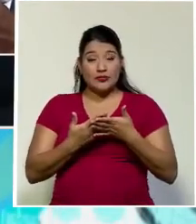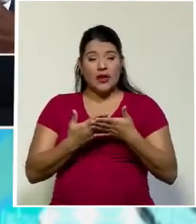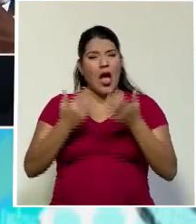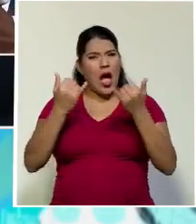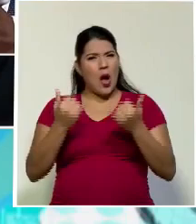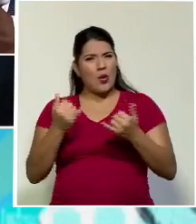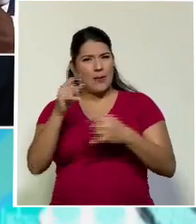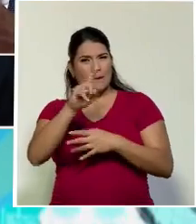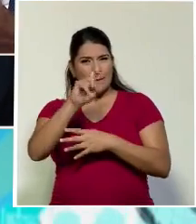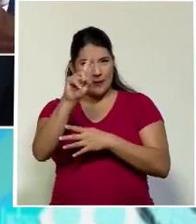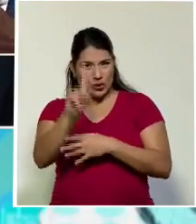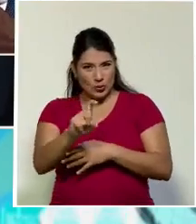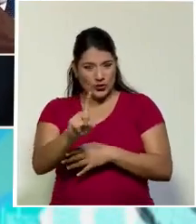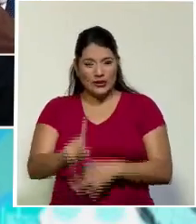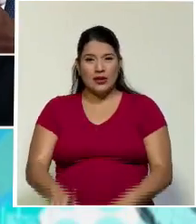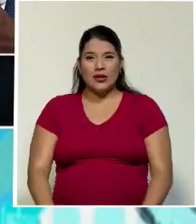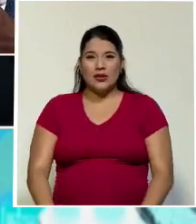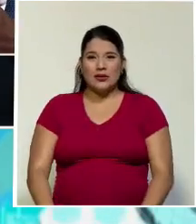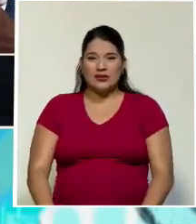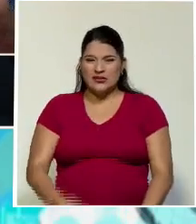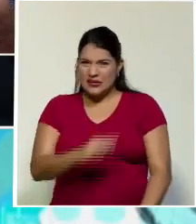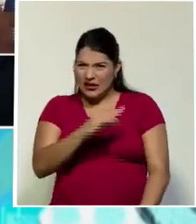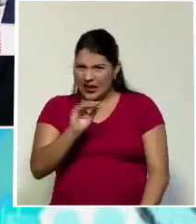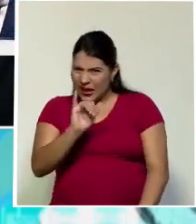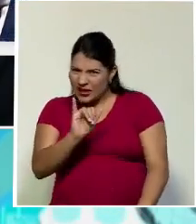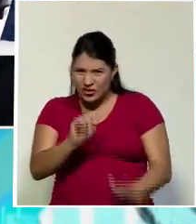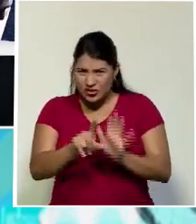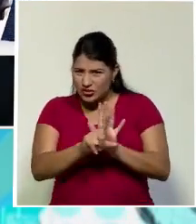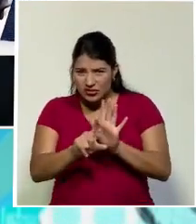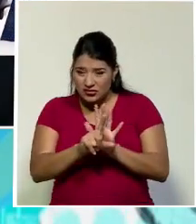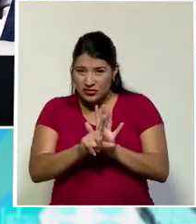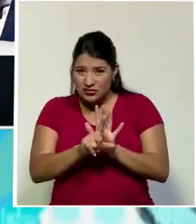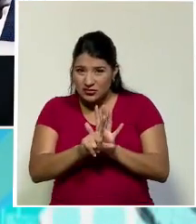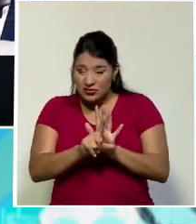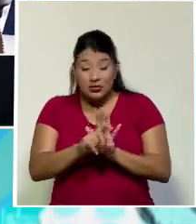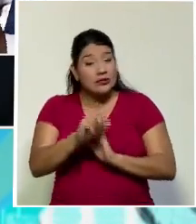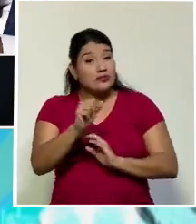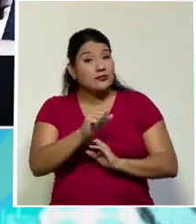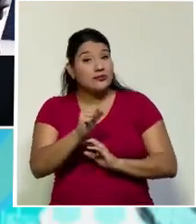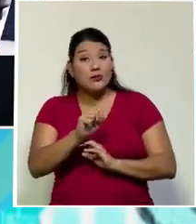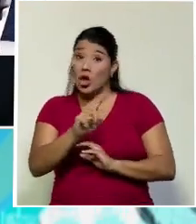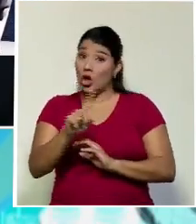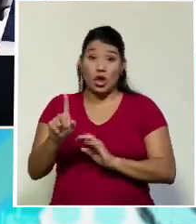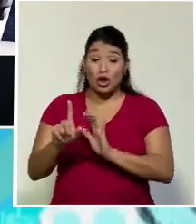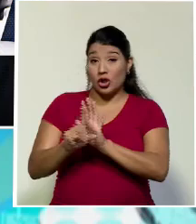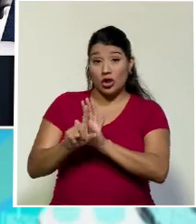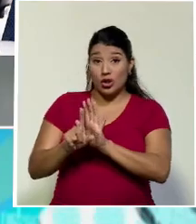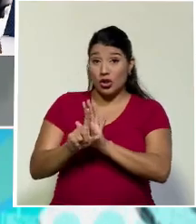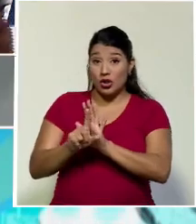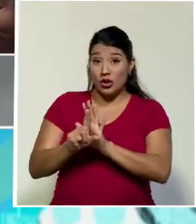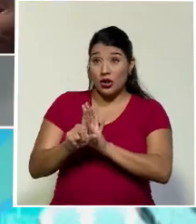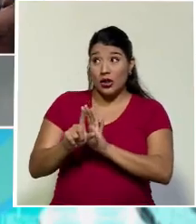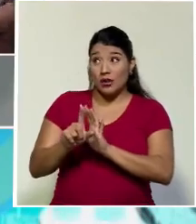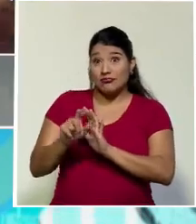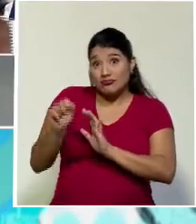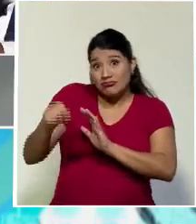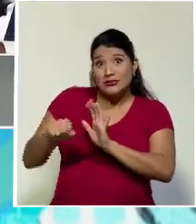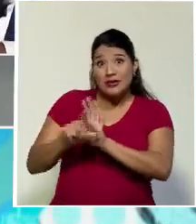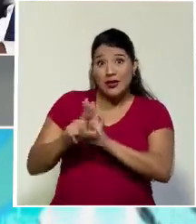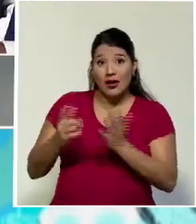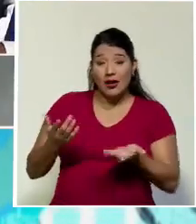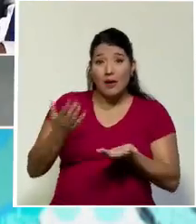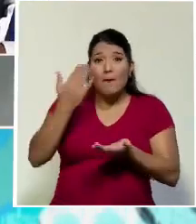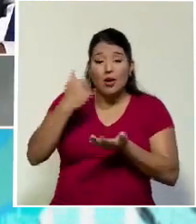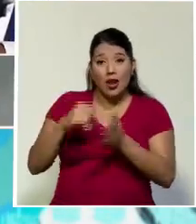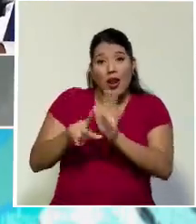pregunta que surge aquí es, ¿y esto es ilegal? No, no es ilegal. No es ilegal porque la ley lo permite.